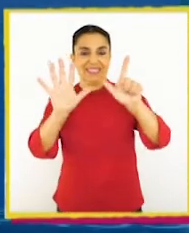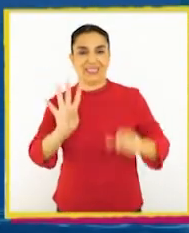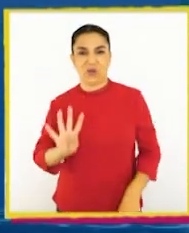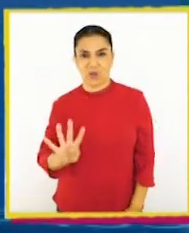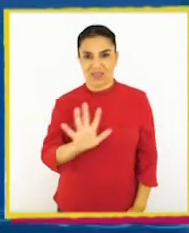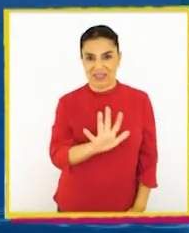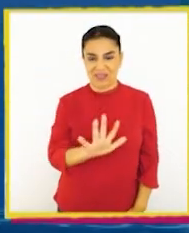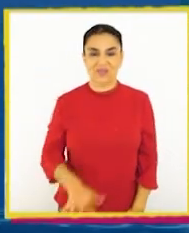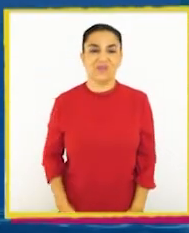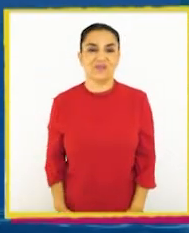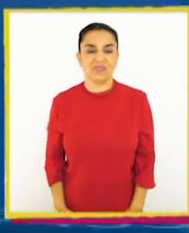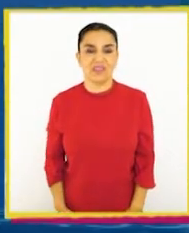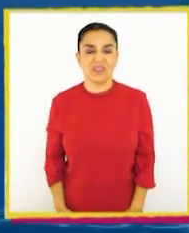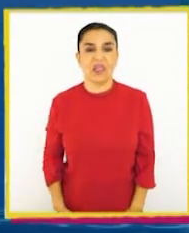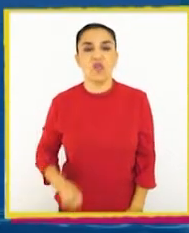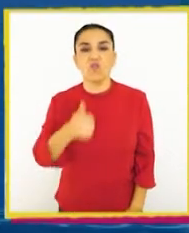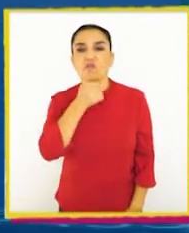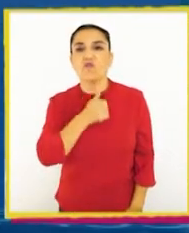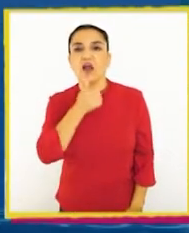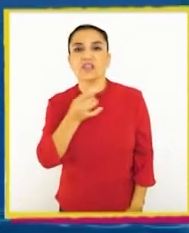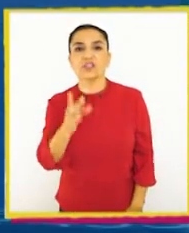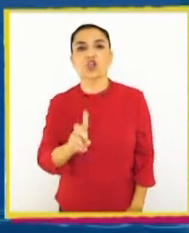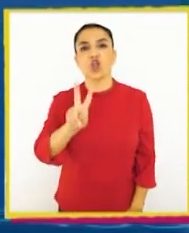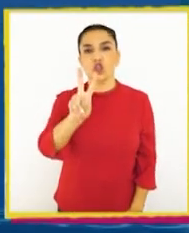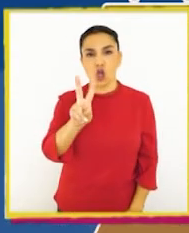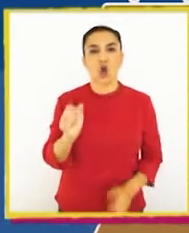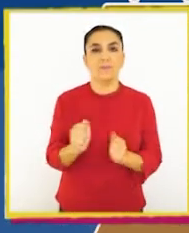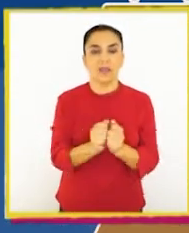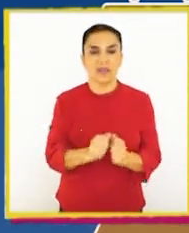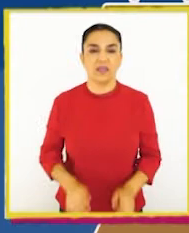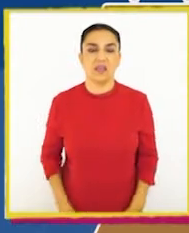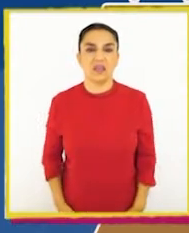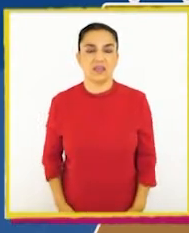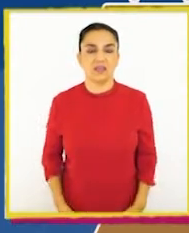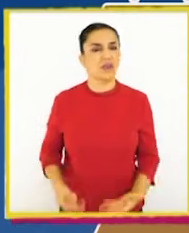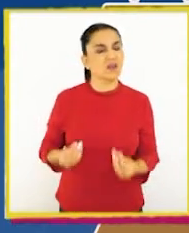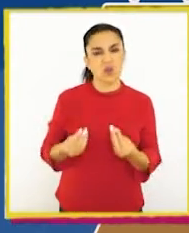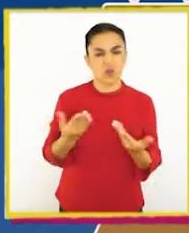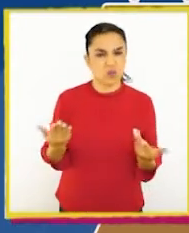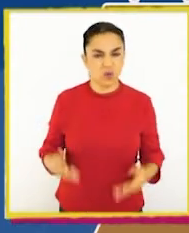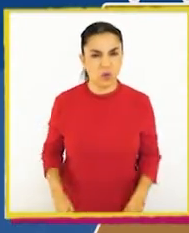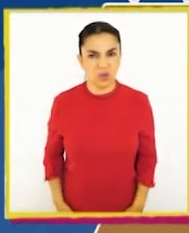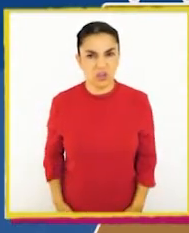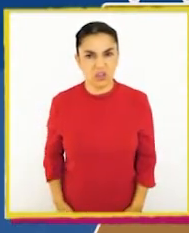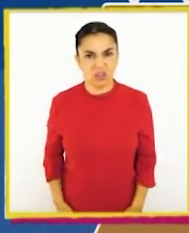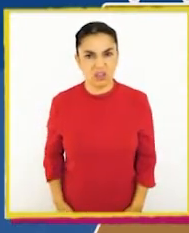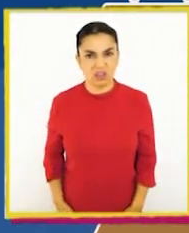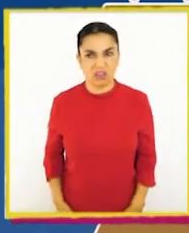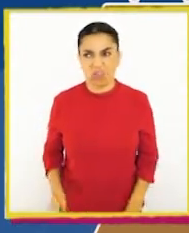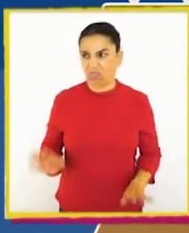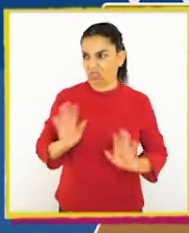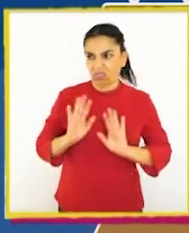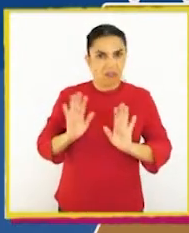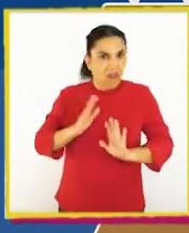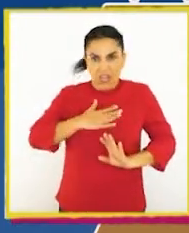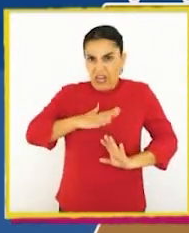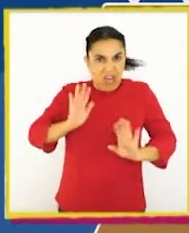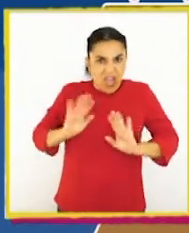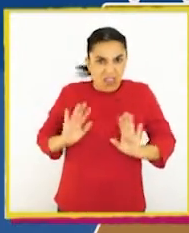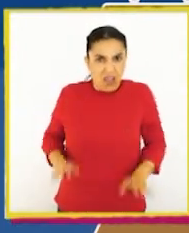cuarenta y cinco agos! Nos faltan solo dos compañeros. ¿Cómo? ¿Que no quieren hacer nada?